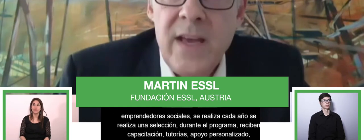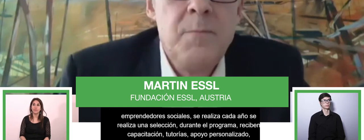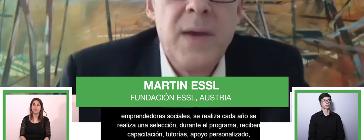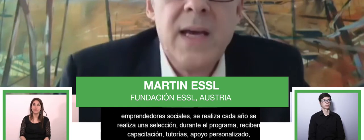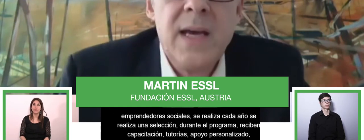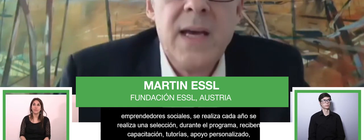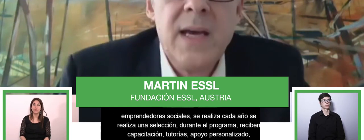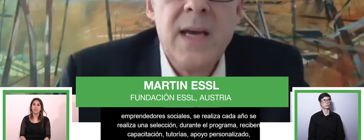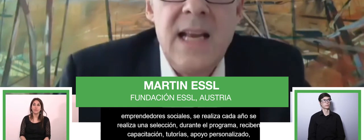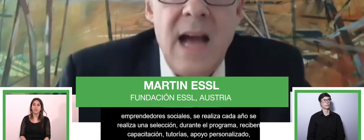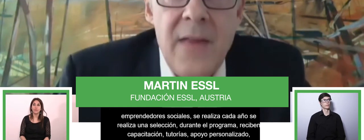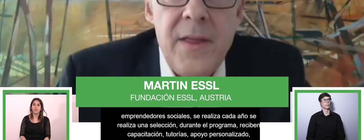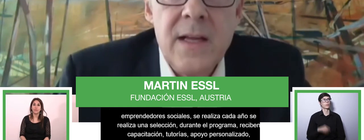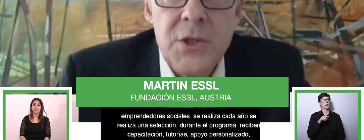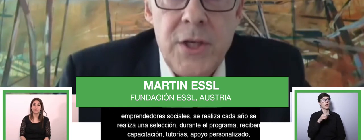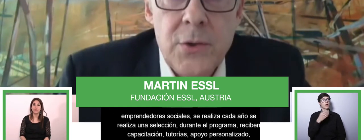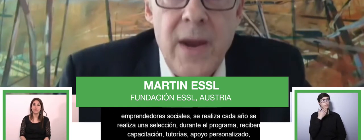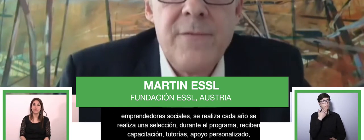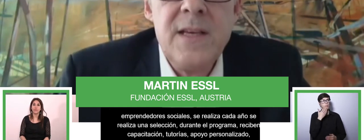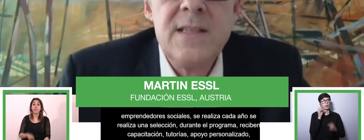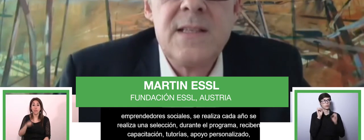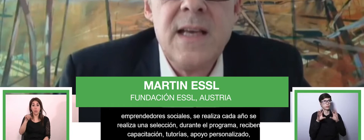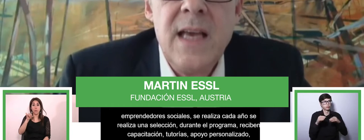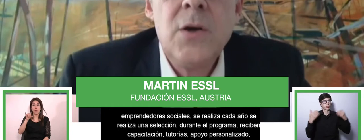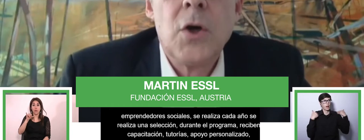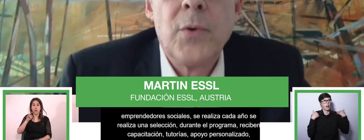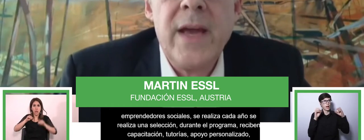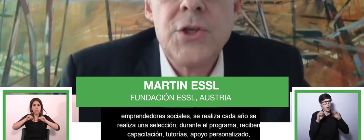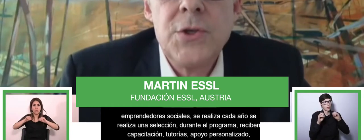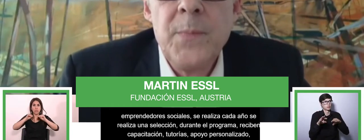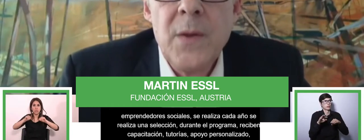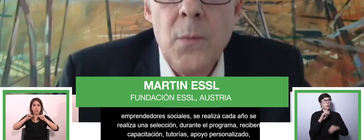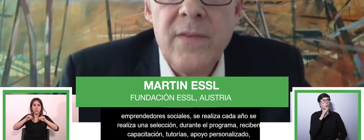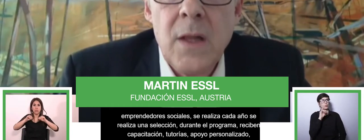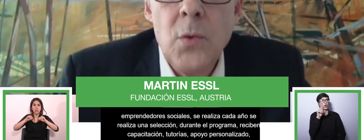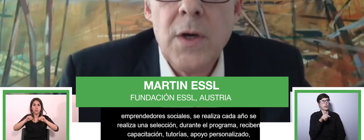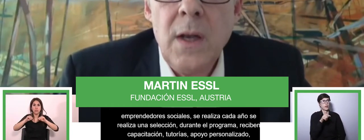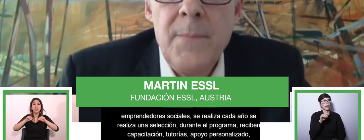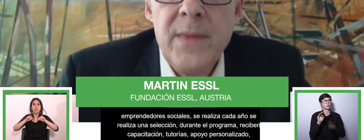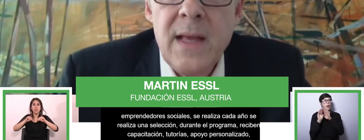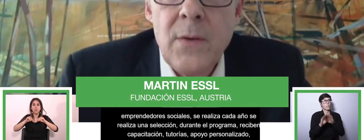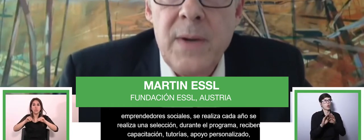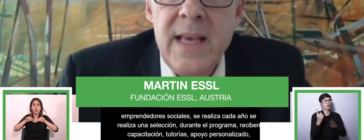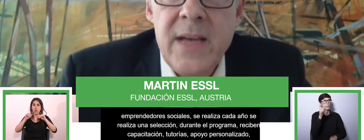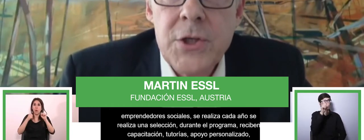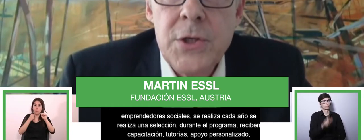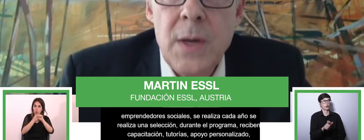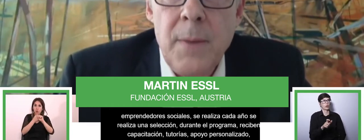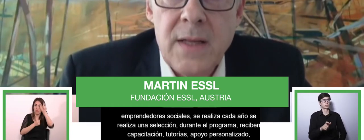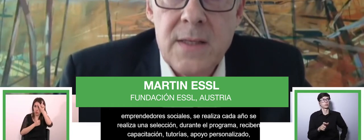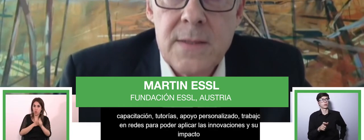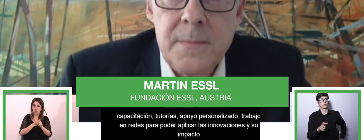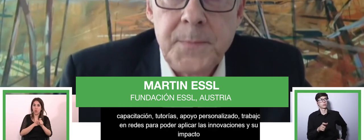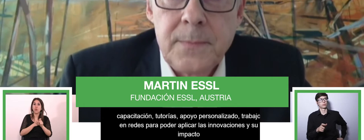poder replicar las innovaciones y su impacto en otras zonas geográficas, en colaboración